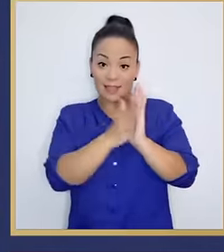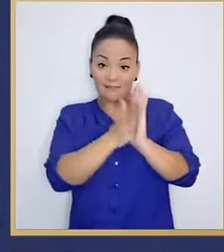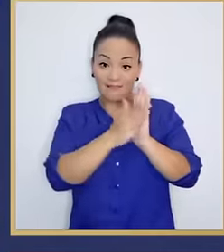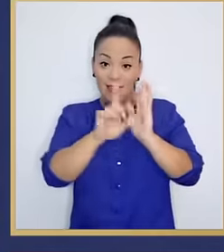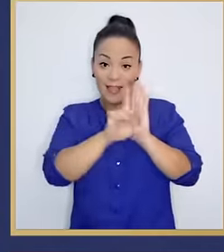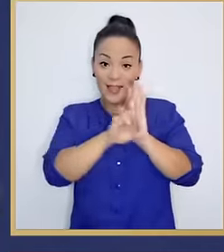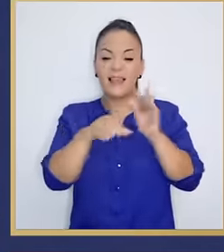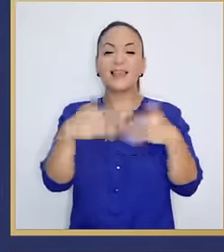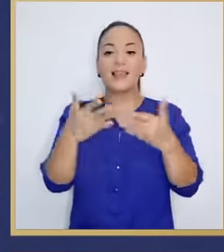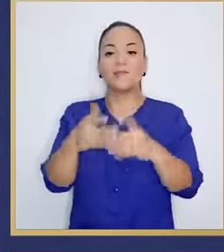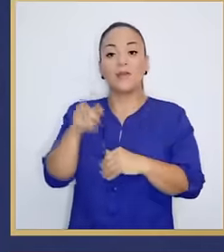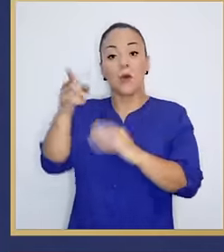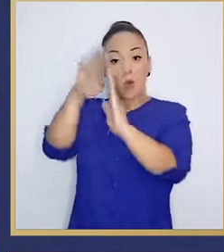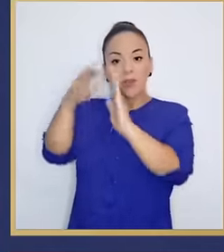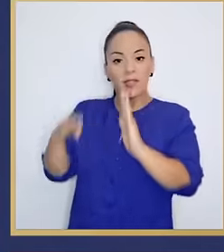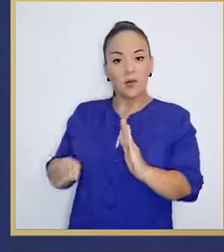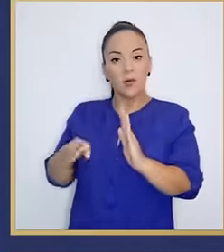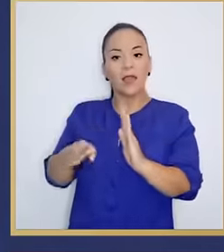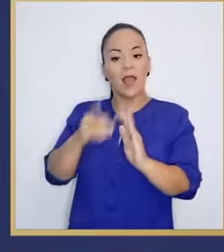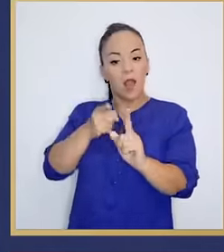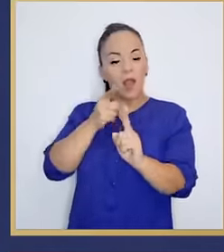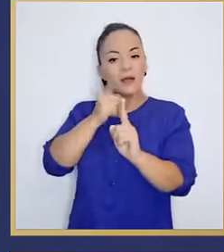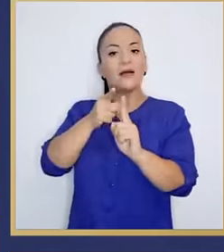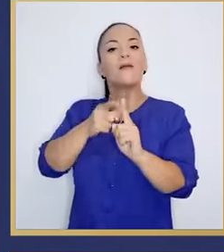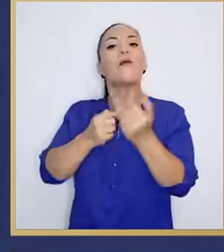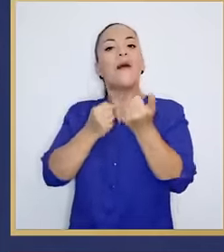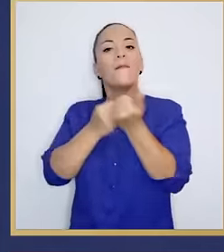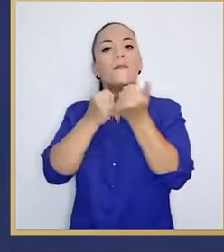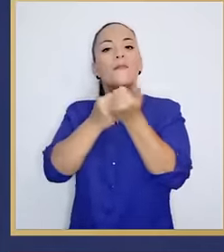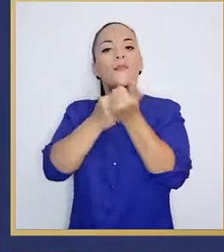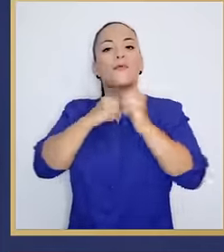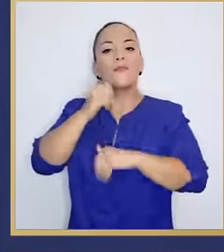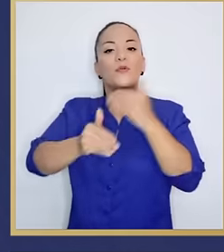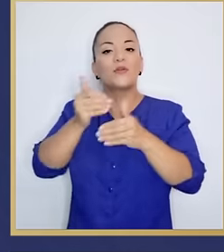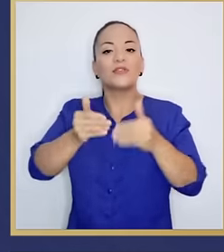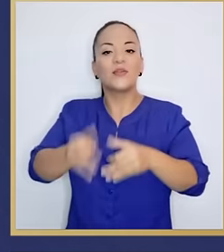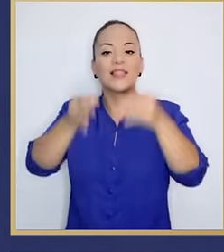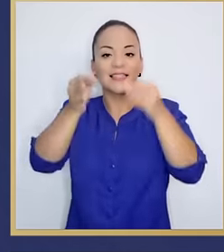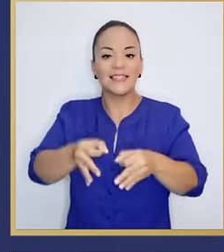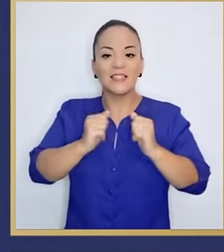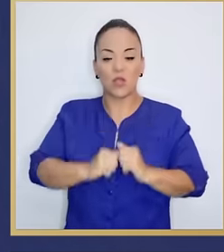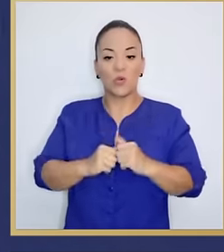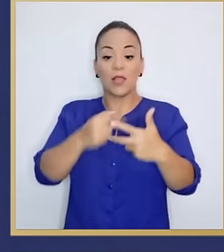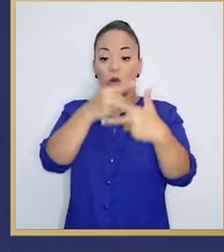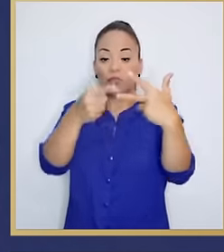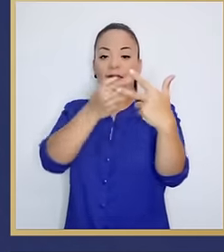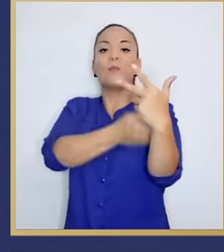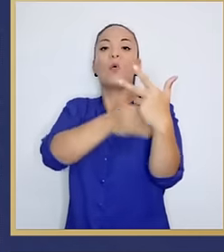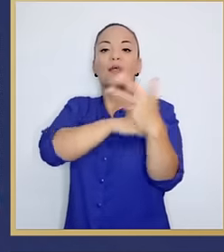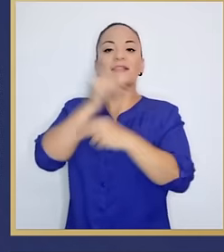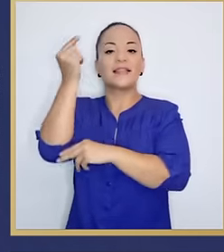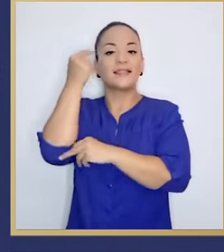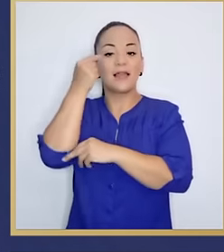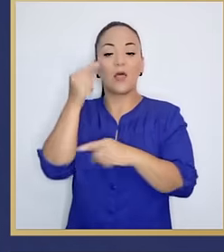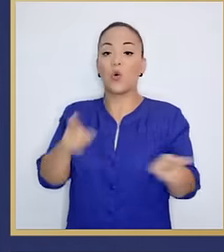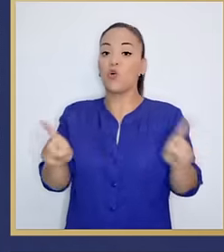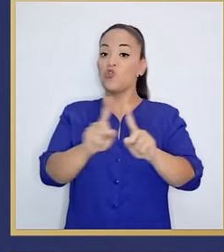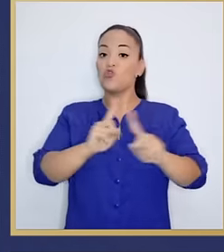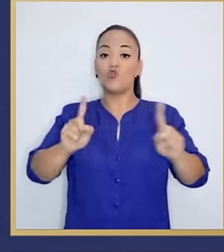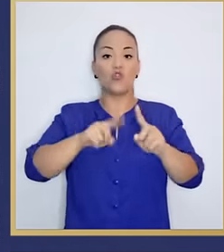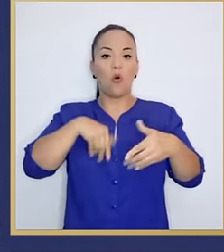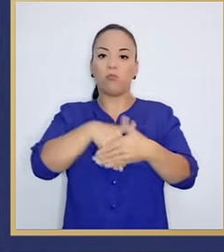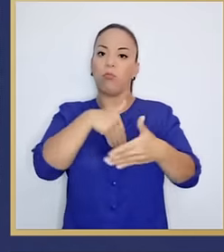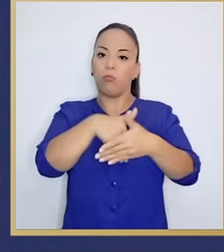objeto es apoyar el proceso de la toma de decisiones de los poderes del Estado, no para